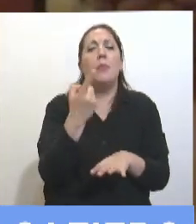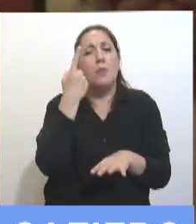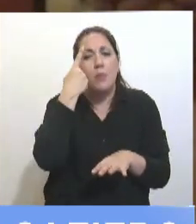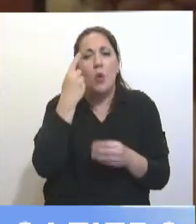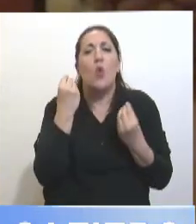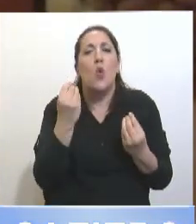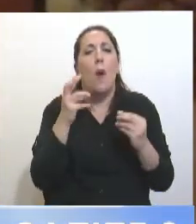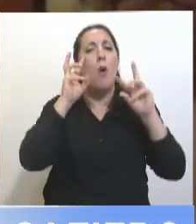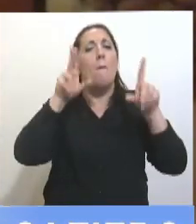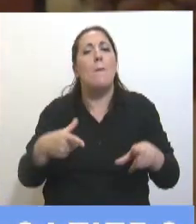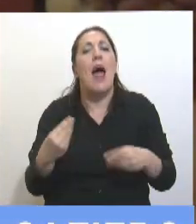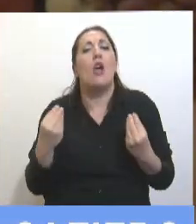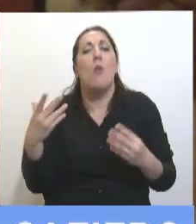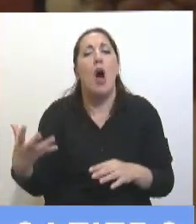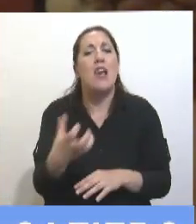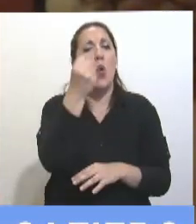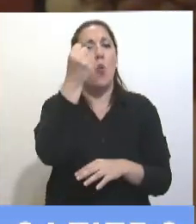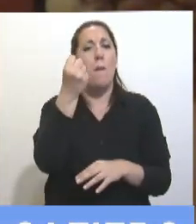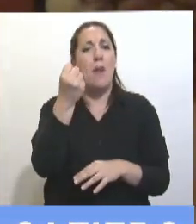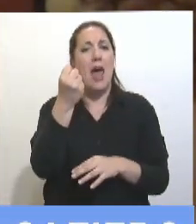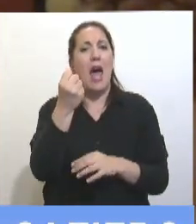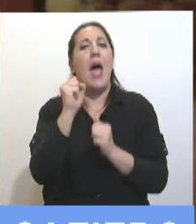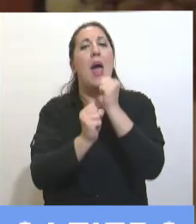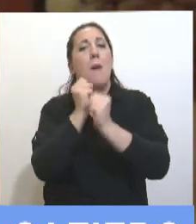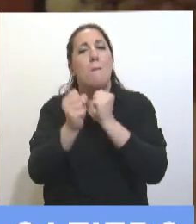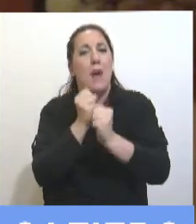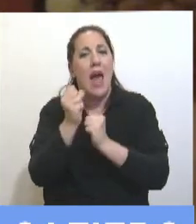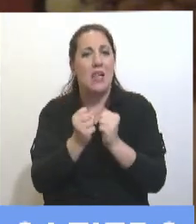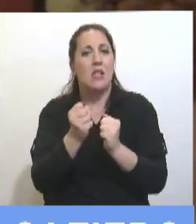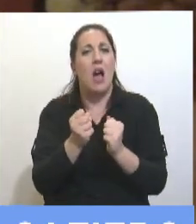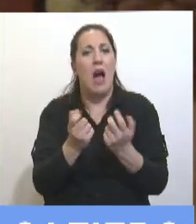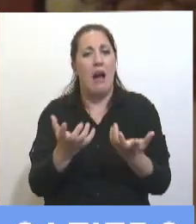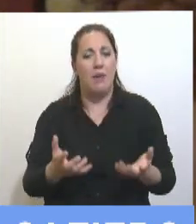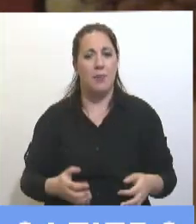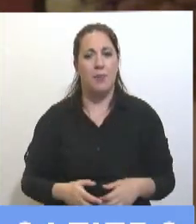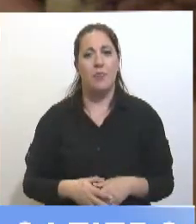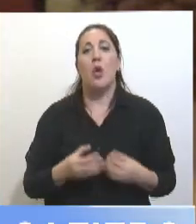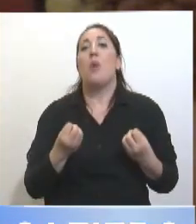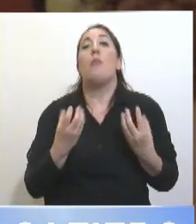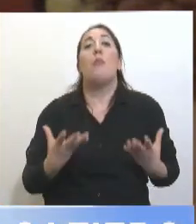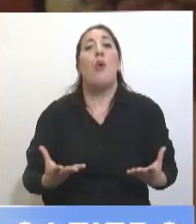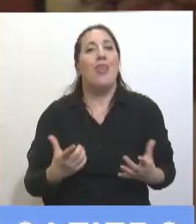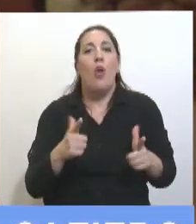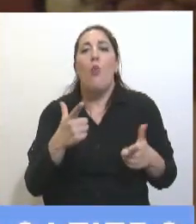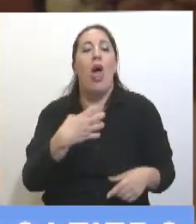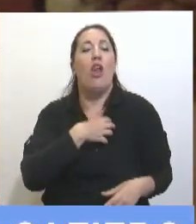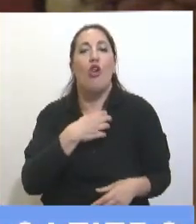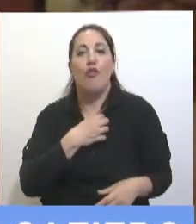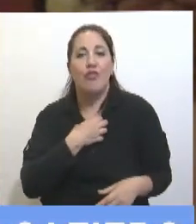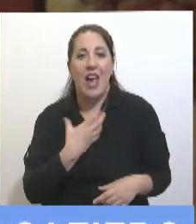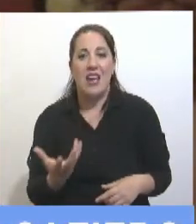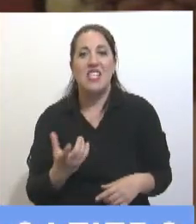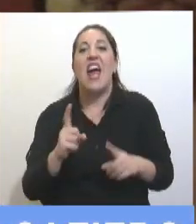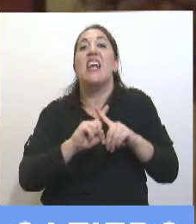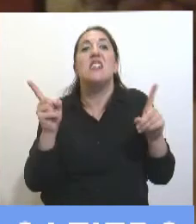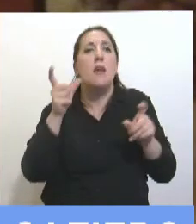modelo de recuperación de la empresa por otros actores? Porque no hay confianza. Ni los